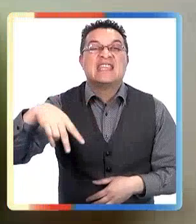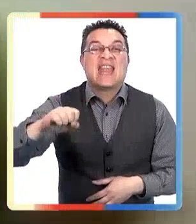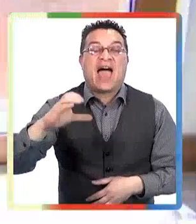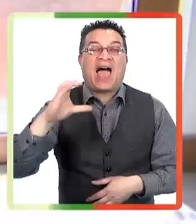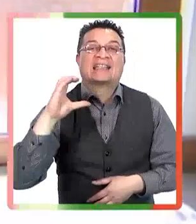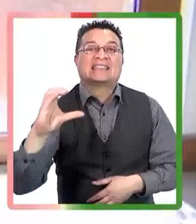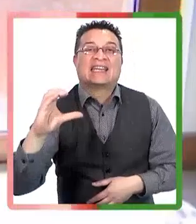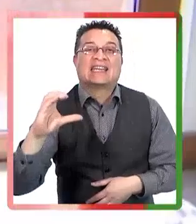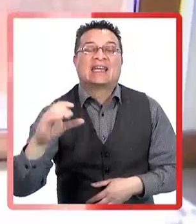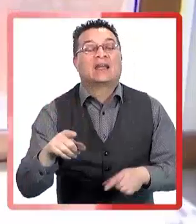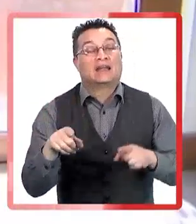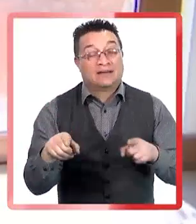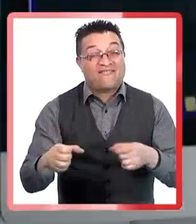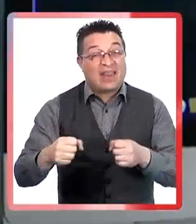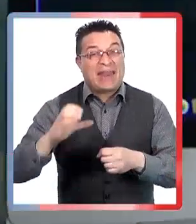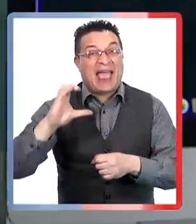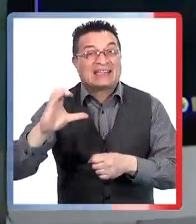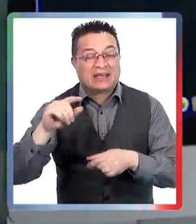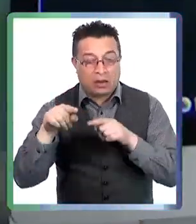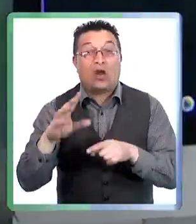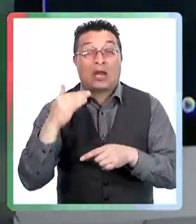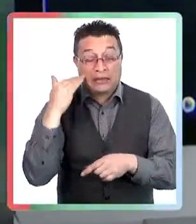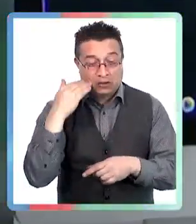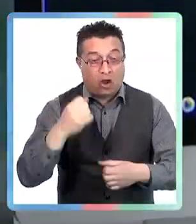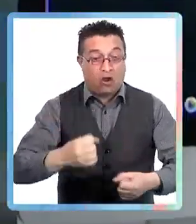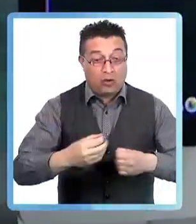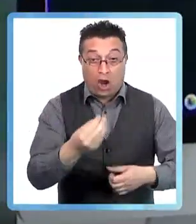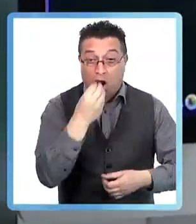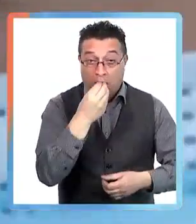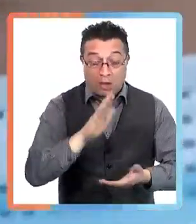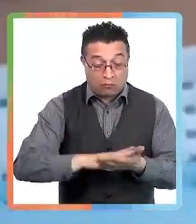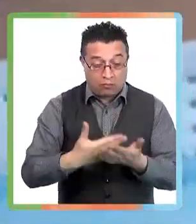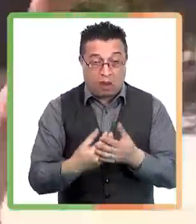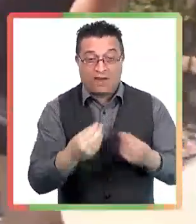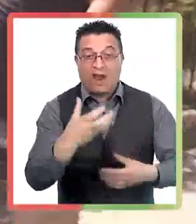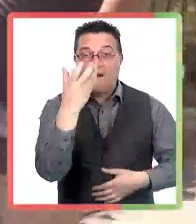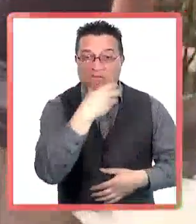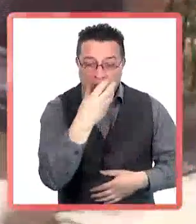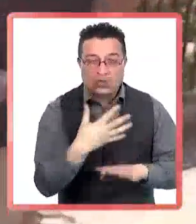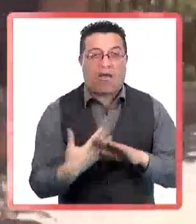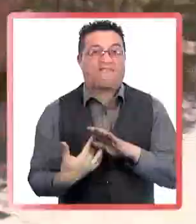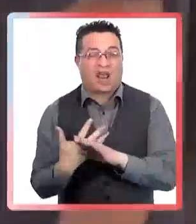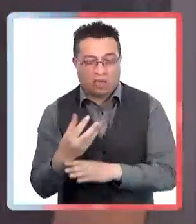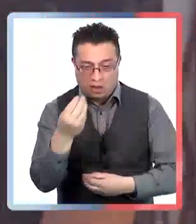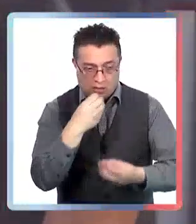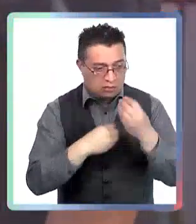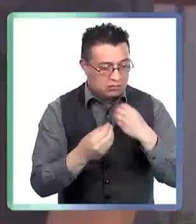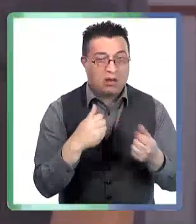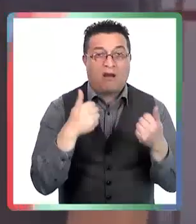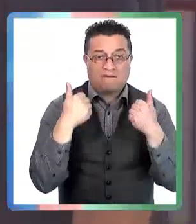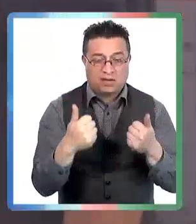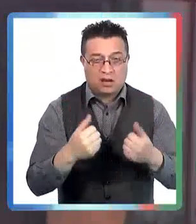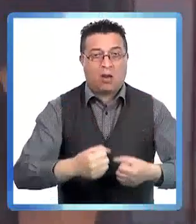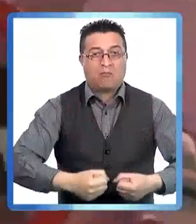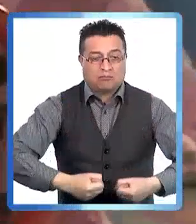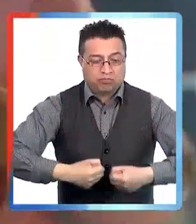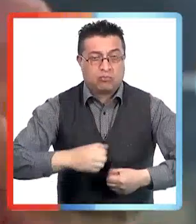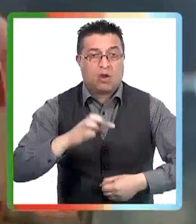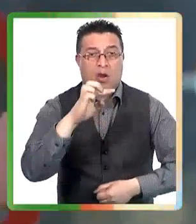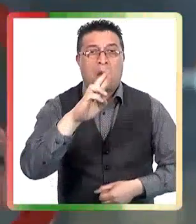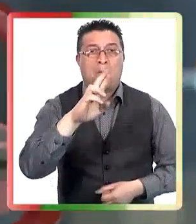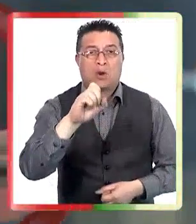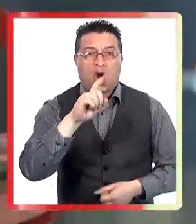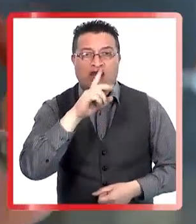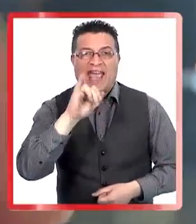Se han revisado, o sea, un niño que está bien alimentado, que recibe frutas, verduras, que recibe proteínas,